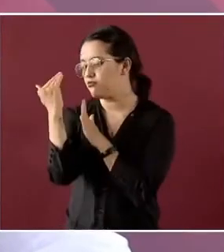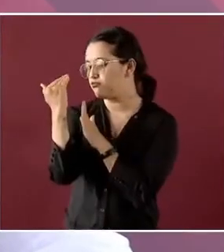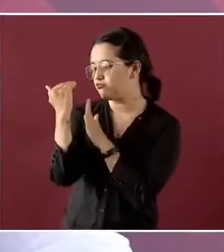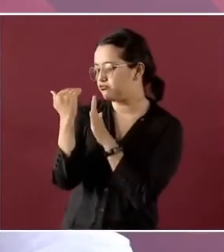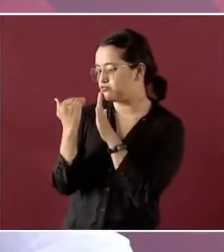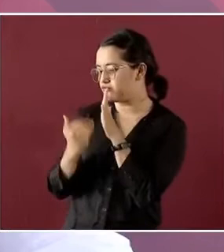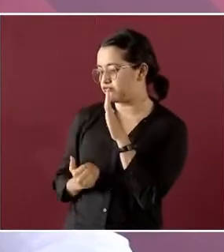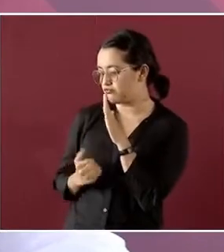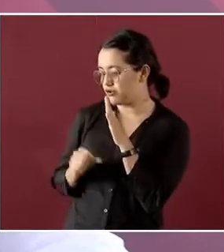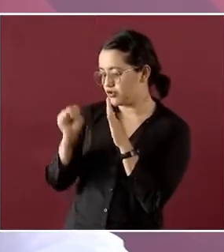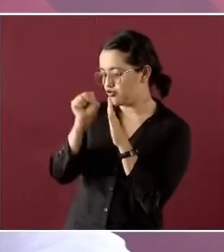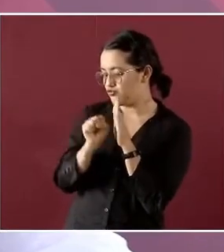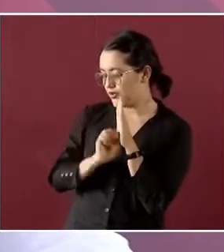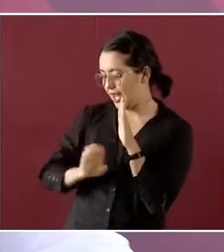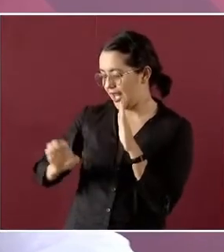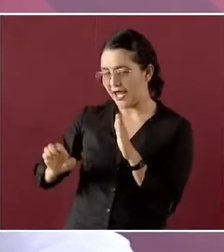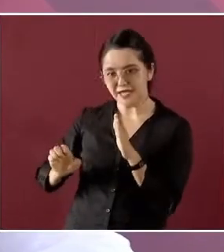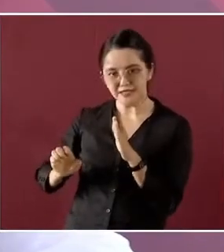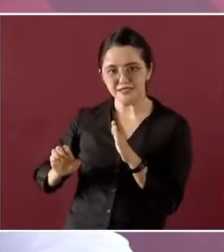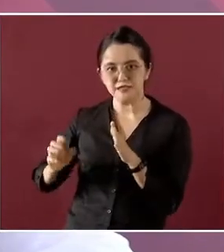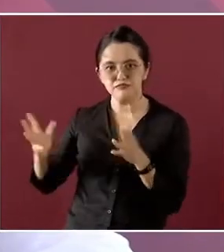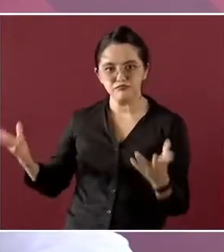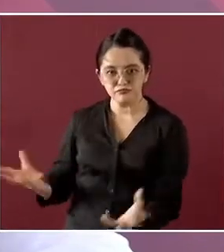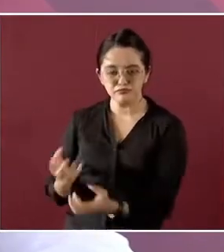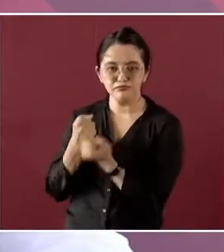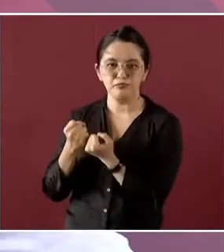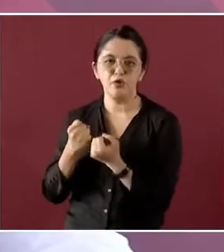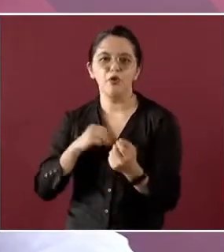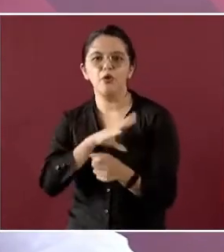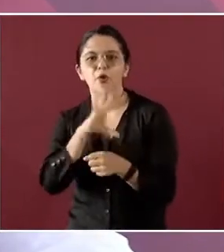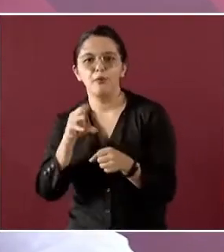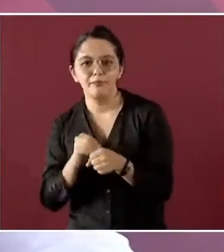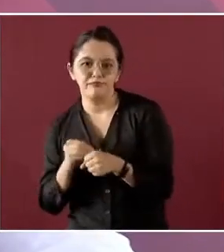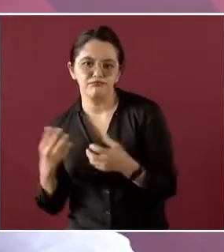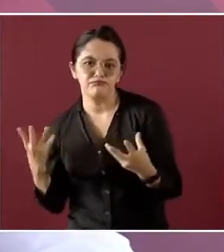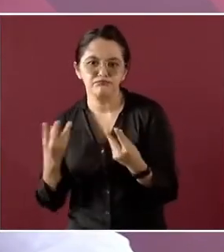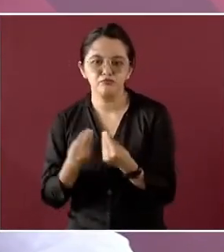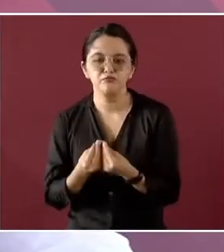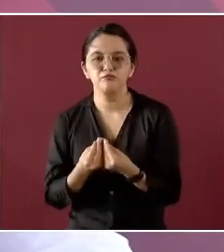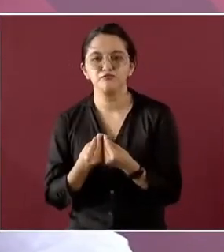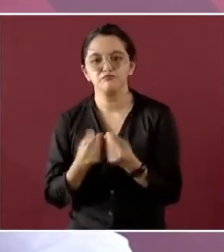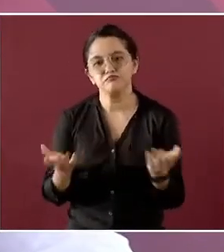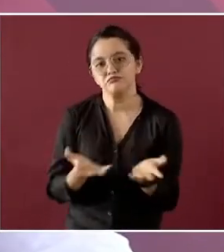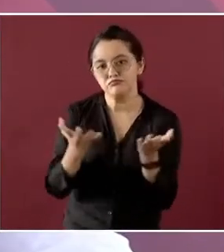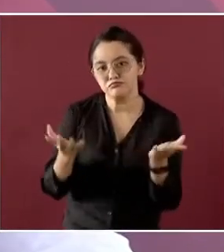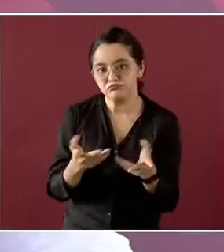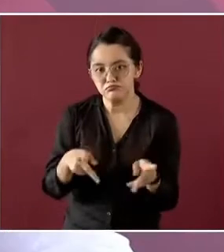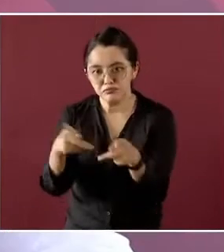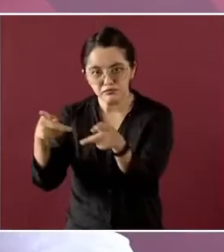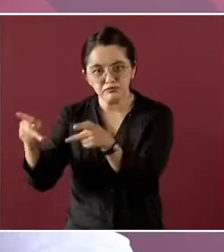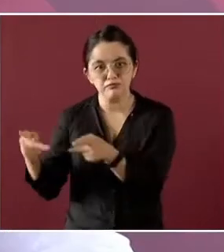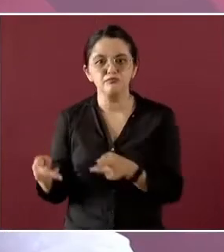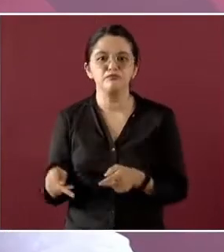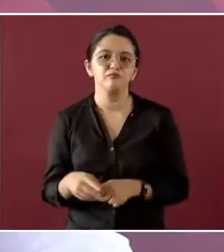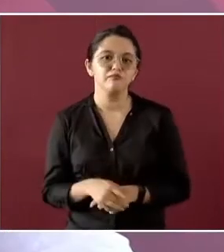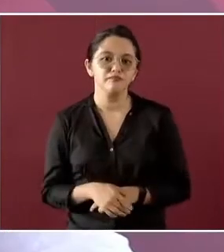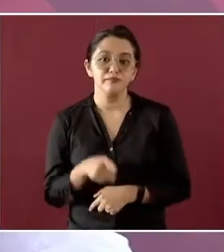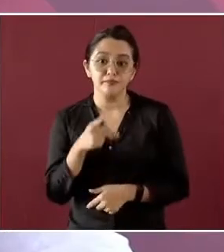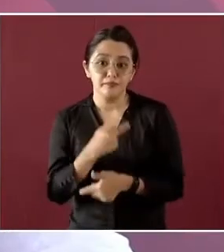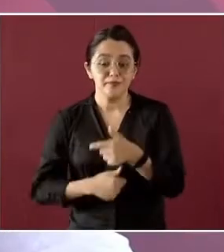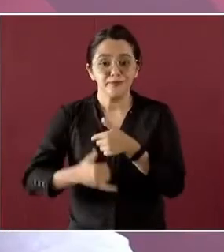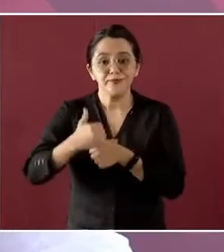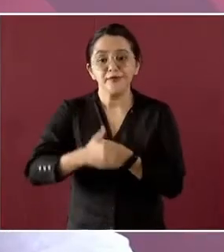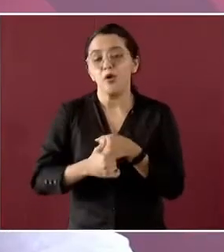existe en el sureste, en términos de integración y productividad. Asimismo, este proyecto